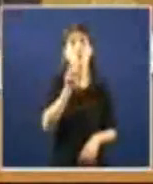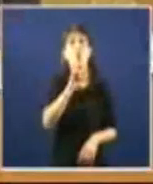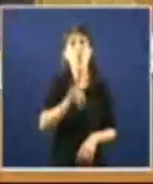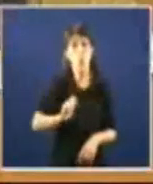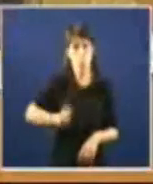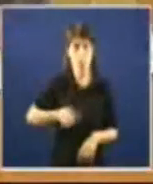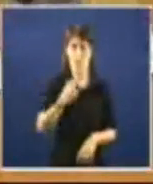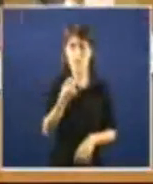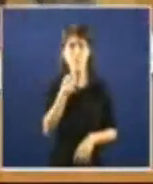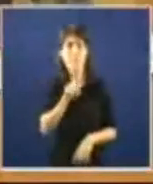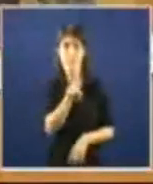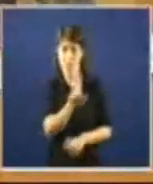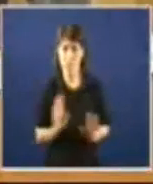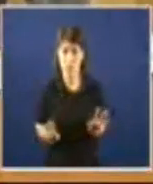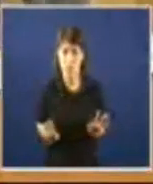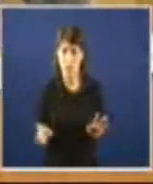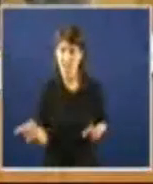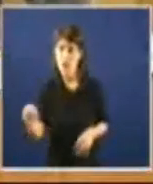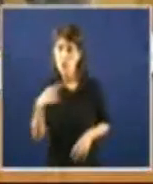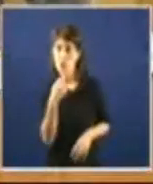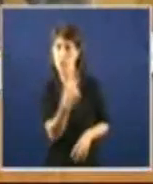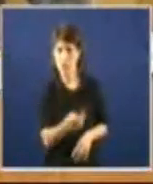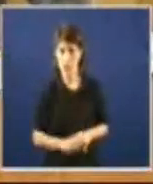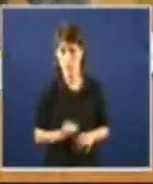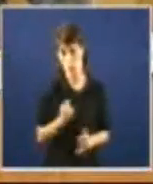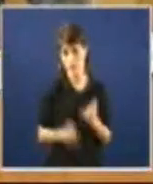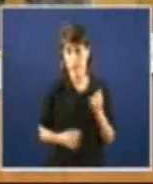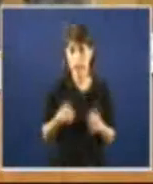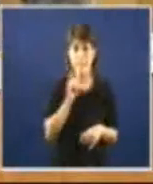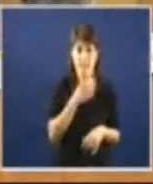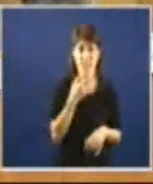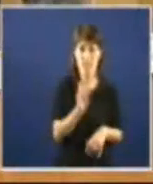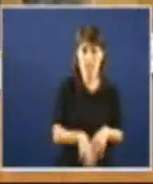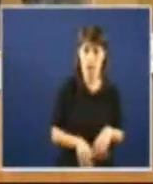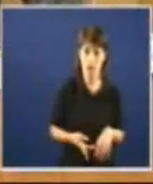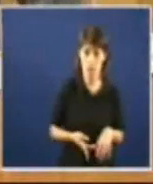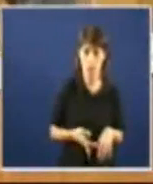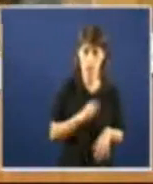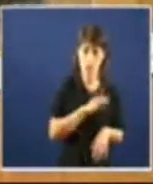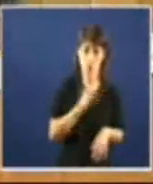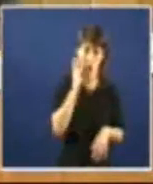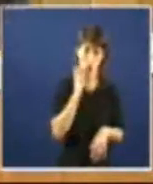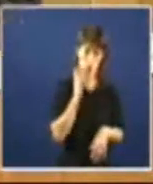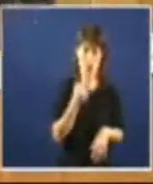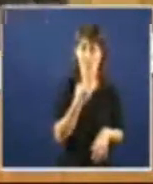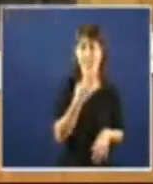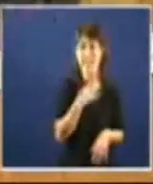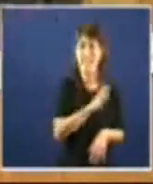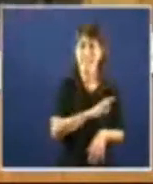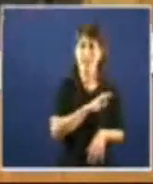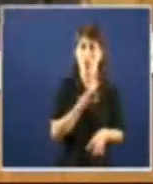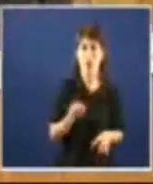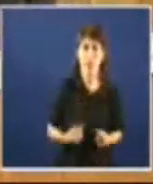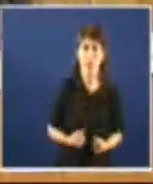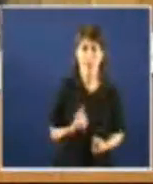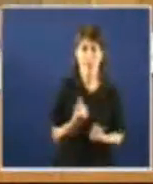que non minte polo visto é o señor Rajoy el señor de los silillos estamos en